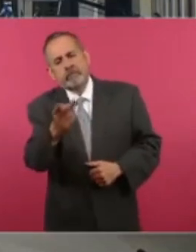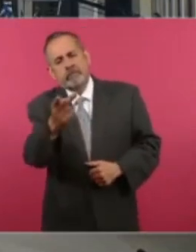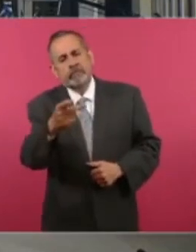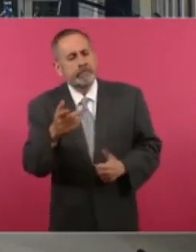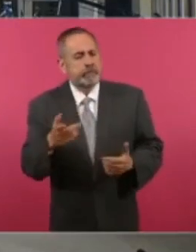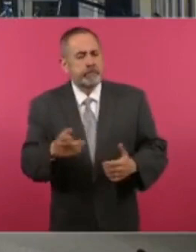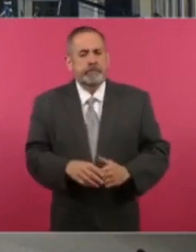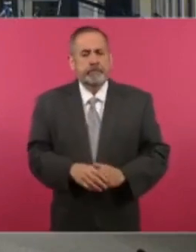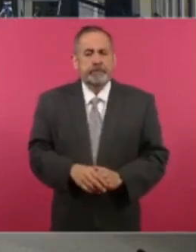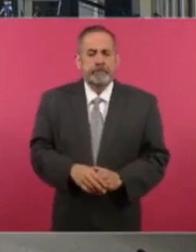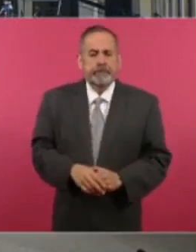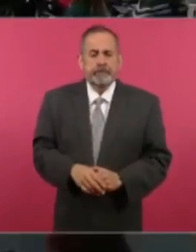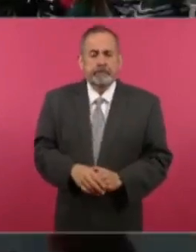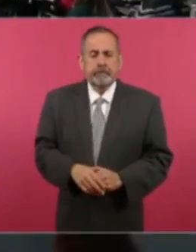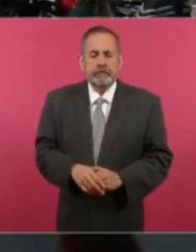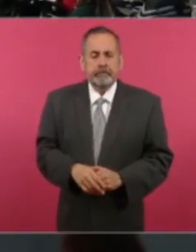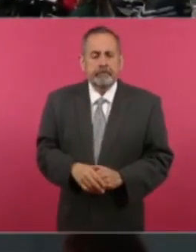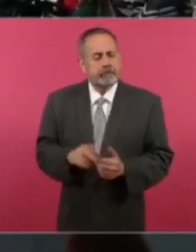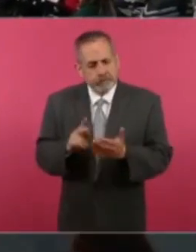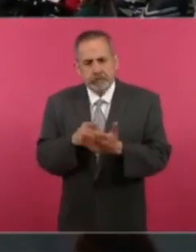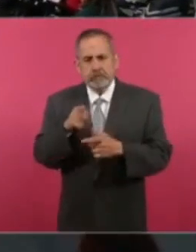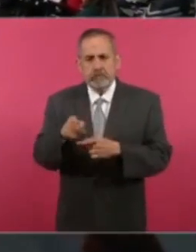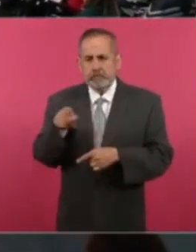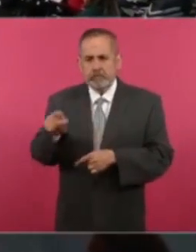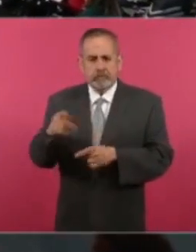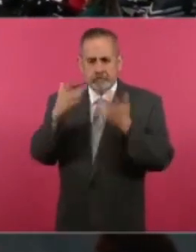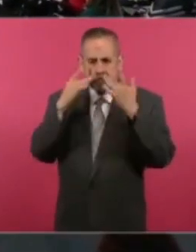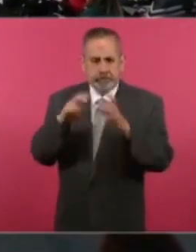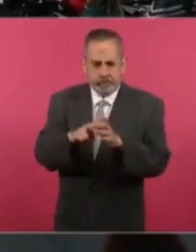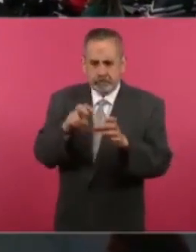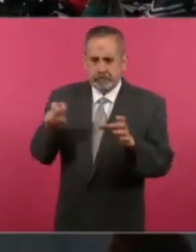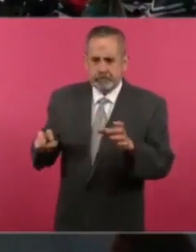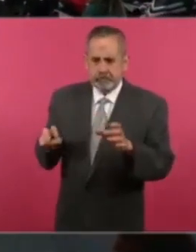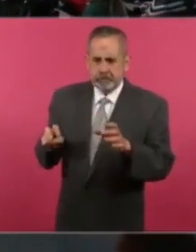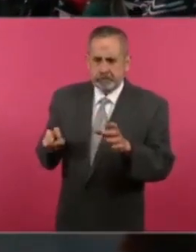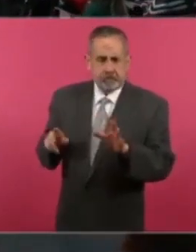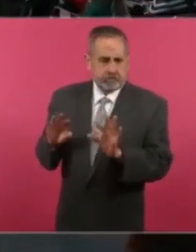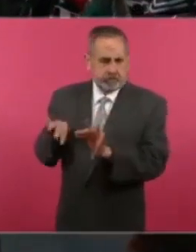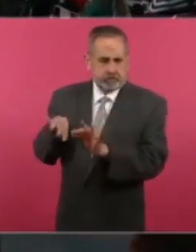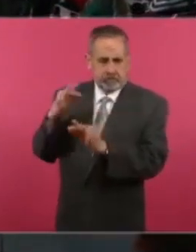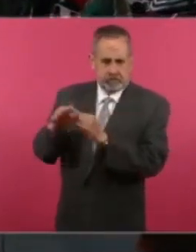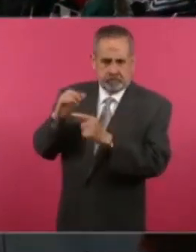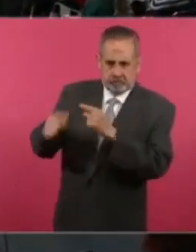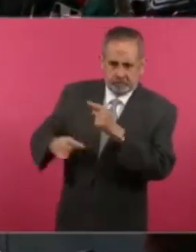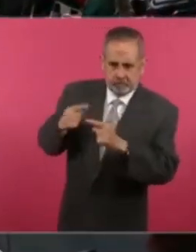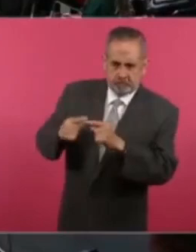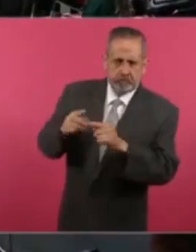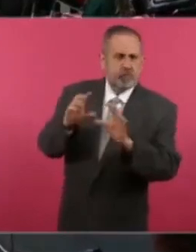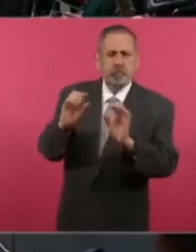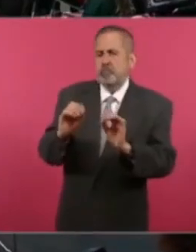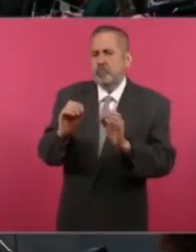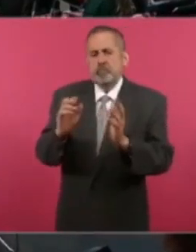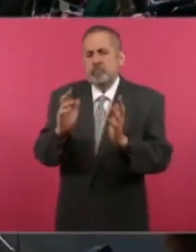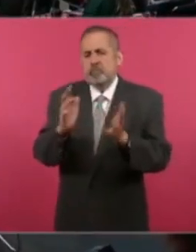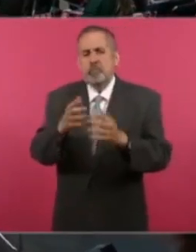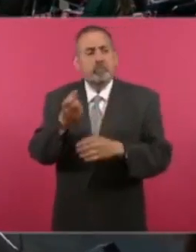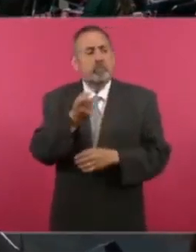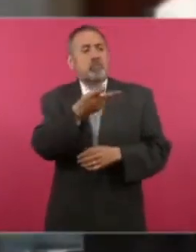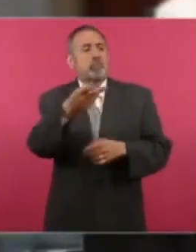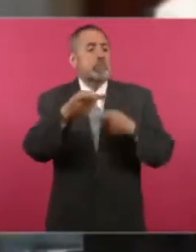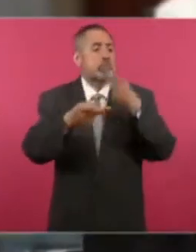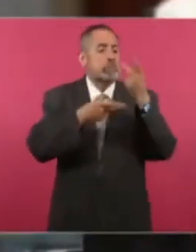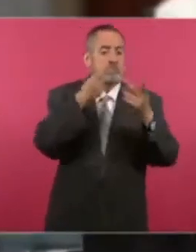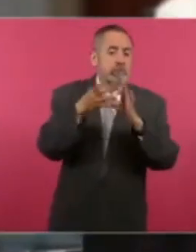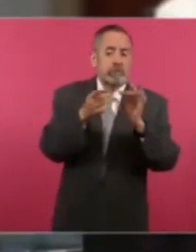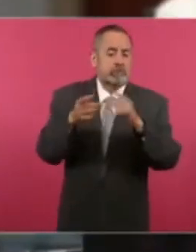entendido, insisto, ¿su salida es porque ya completó su ciclo o como algunos colectivos